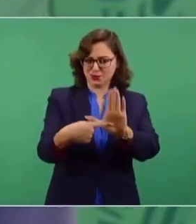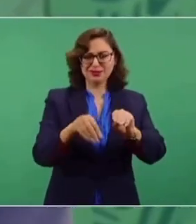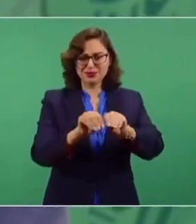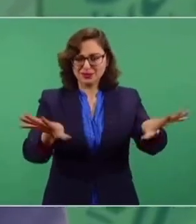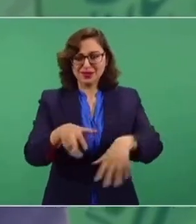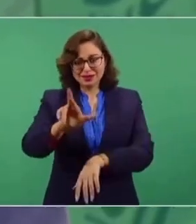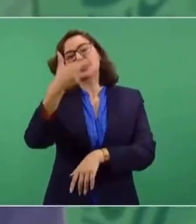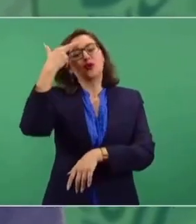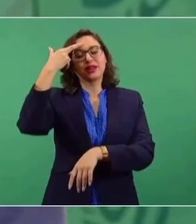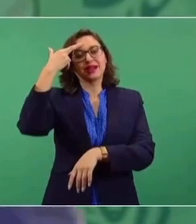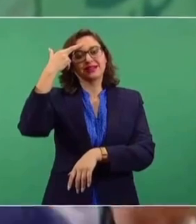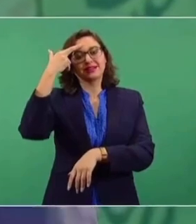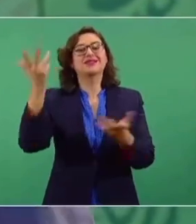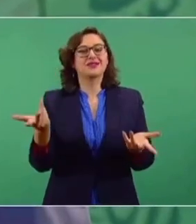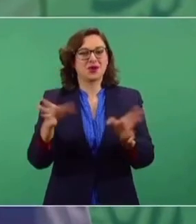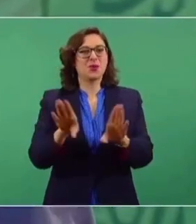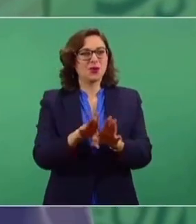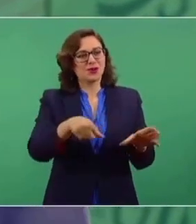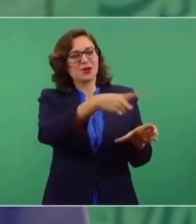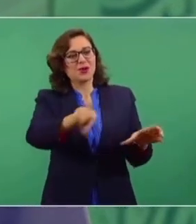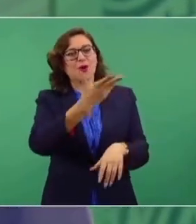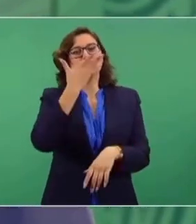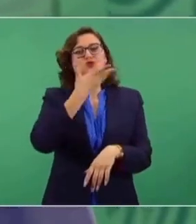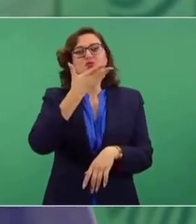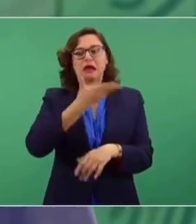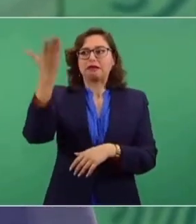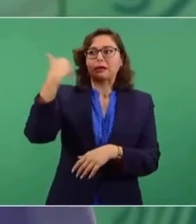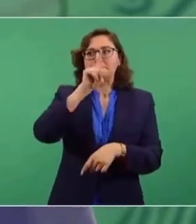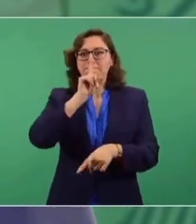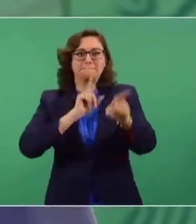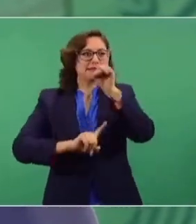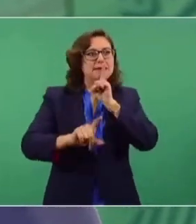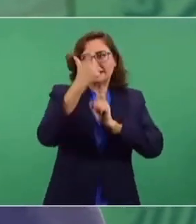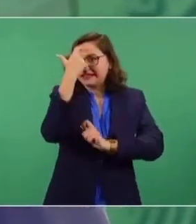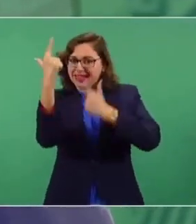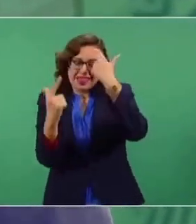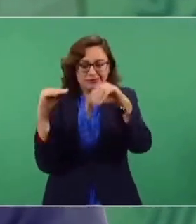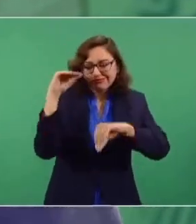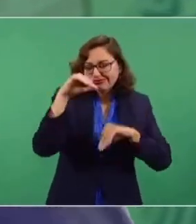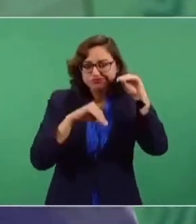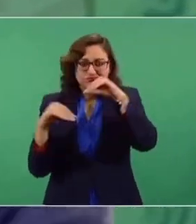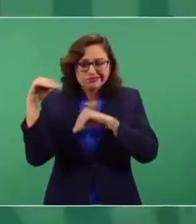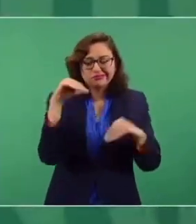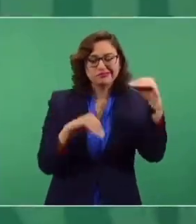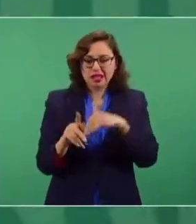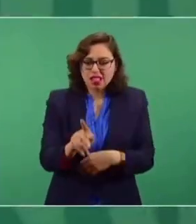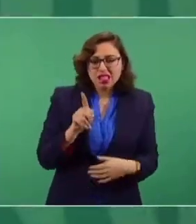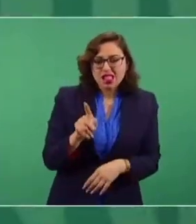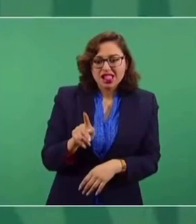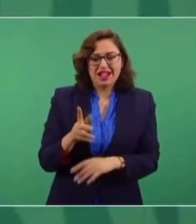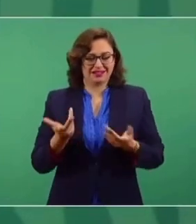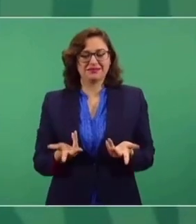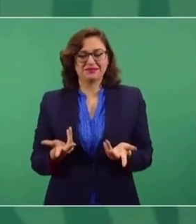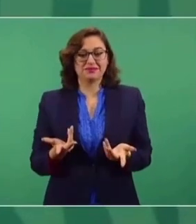ilustrar de cómo era antes, porque siguen